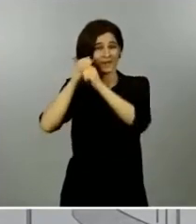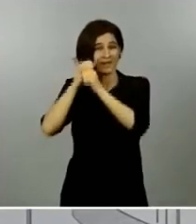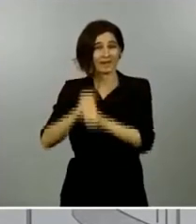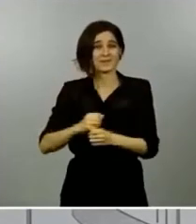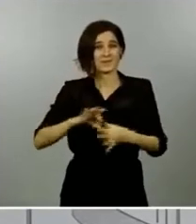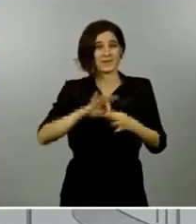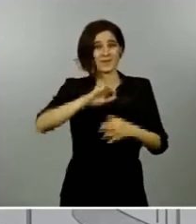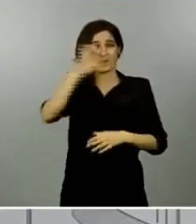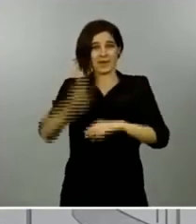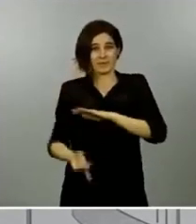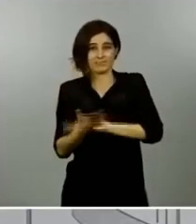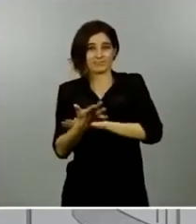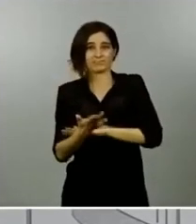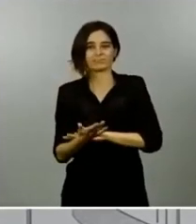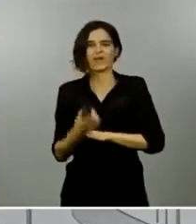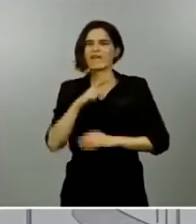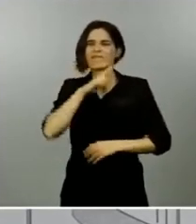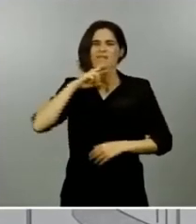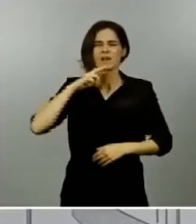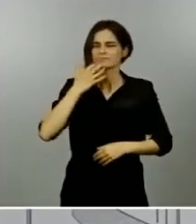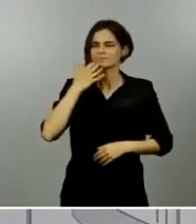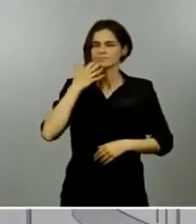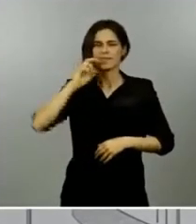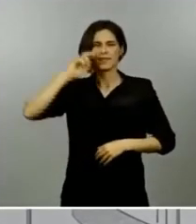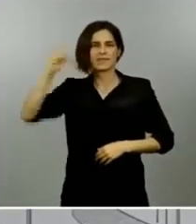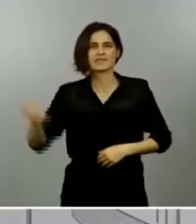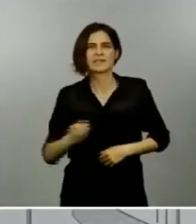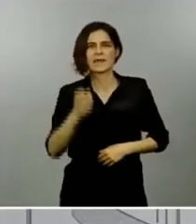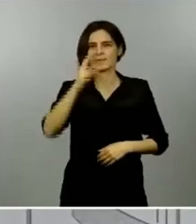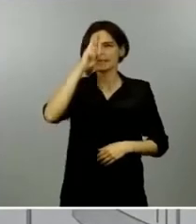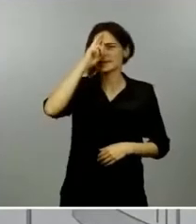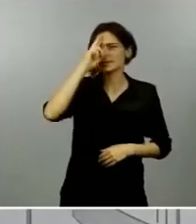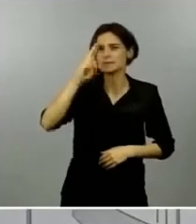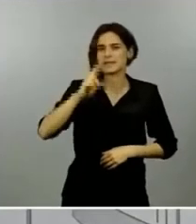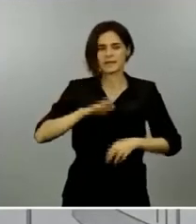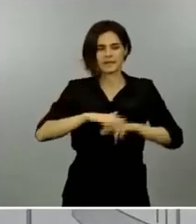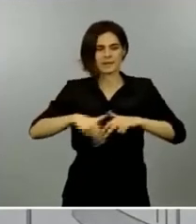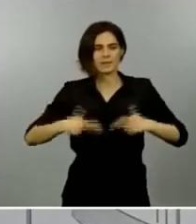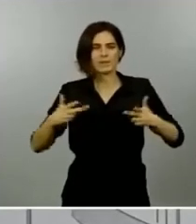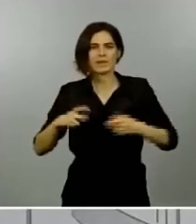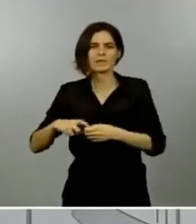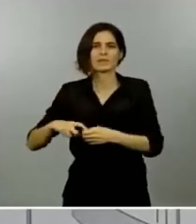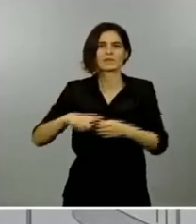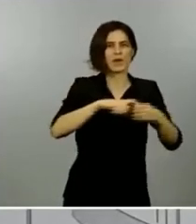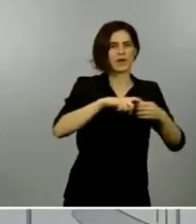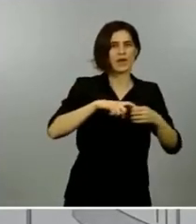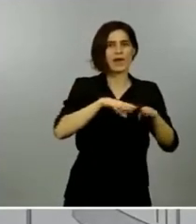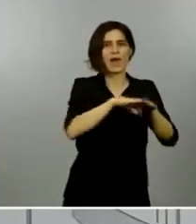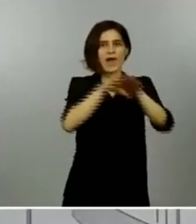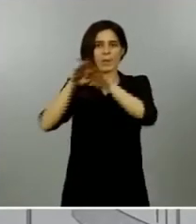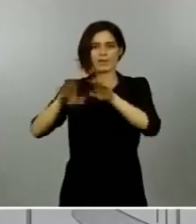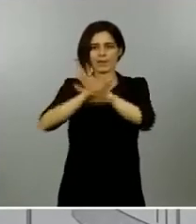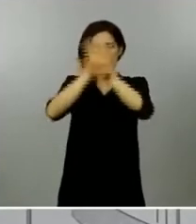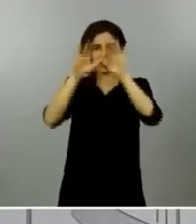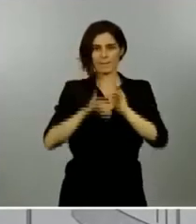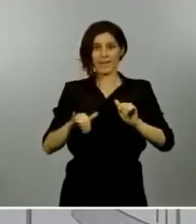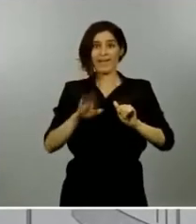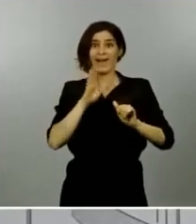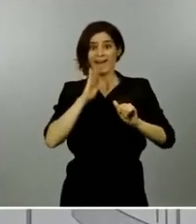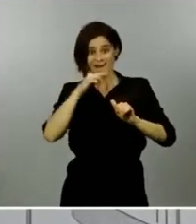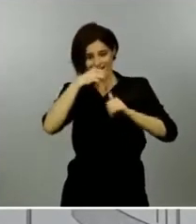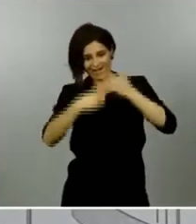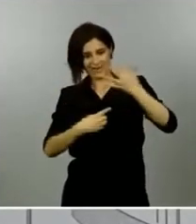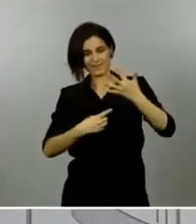como el respeto como la libertad como la democracia como la solidaridad la igualdad y la paz nos inspiran porque forman parte de la